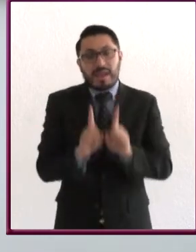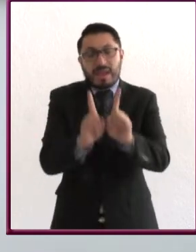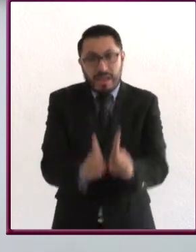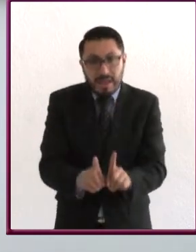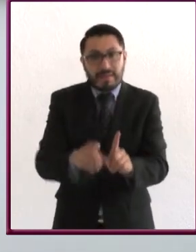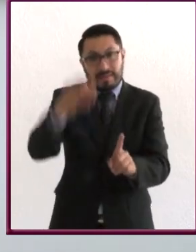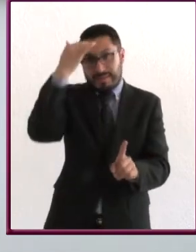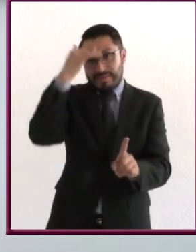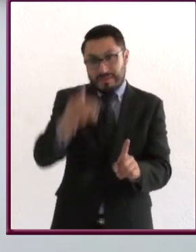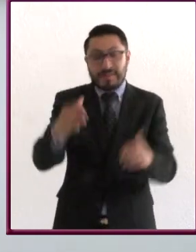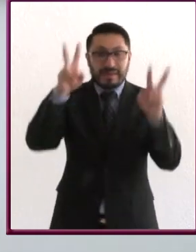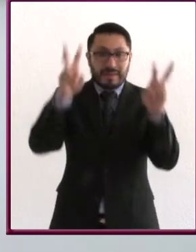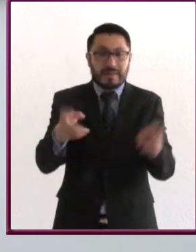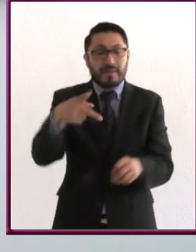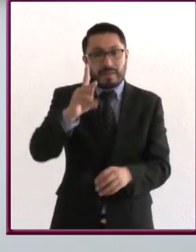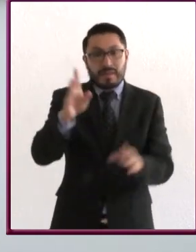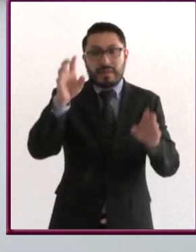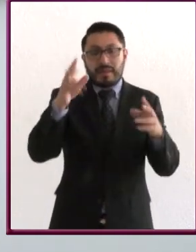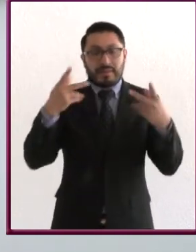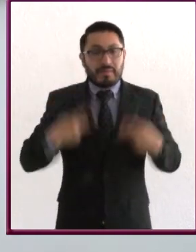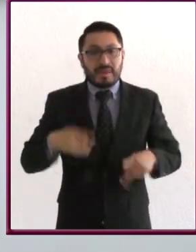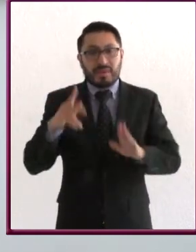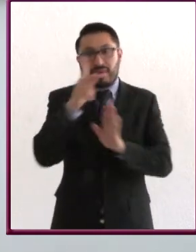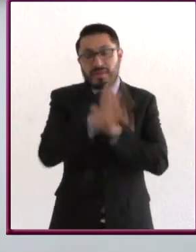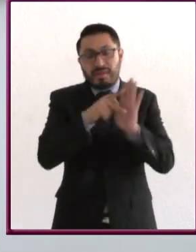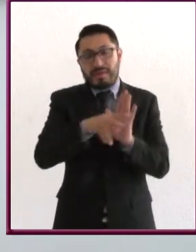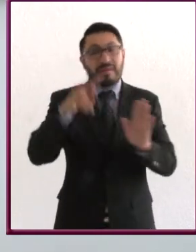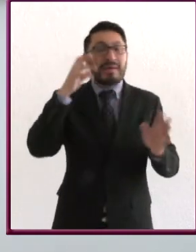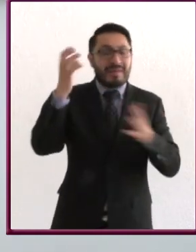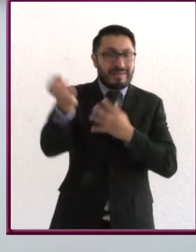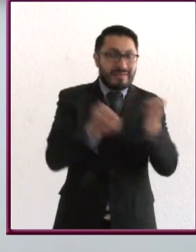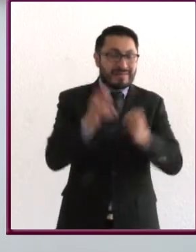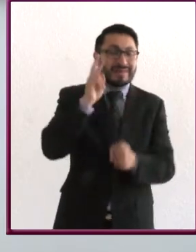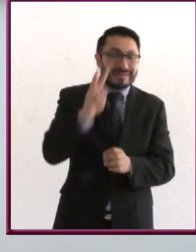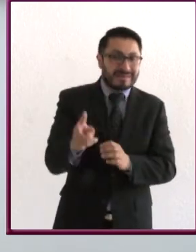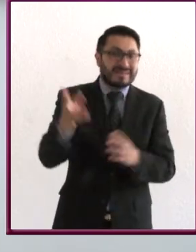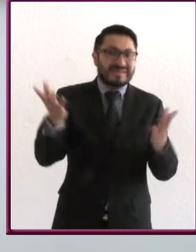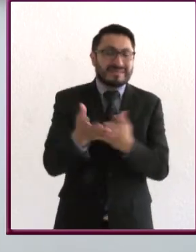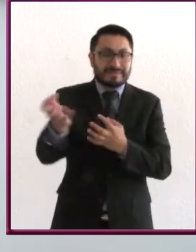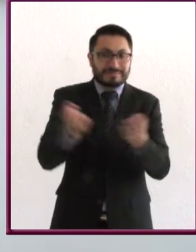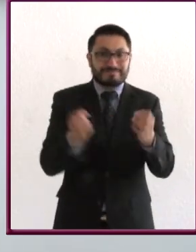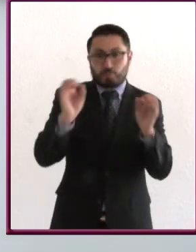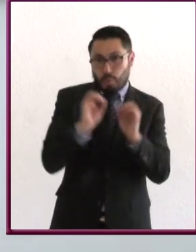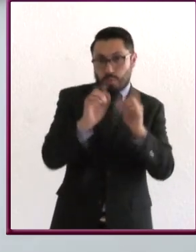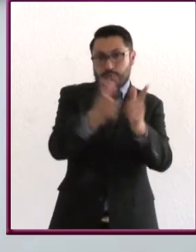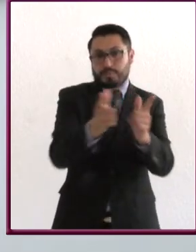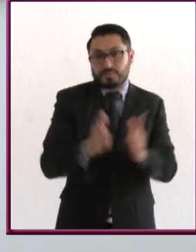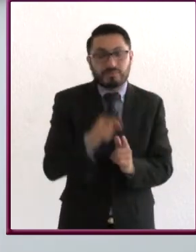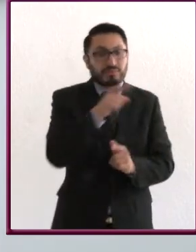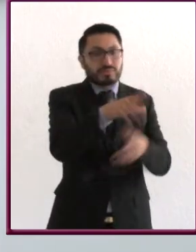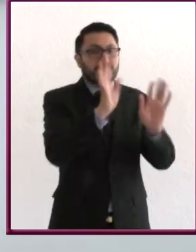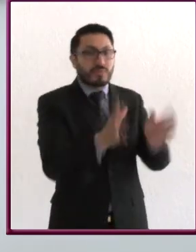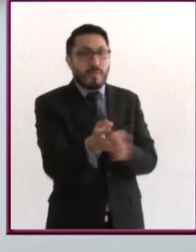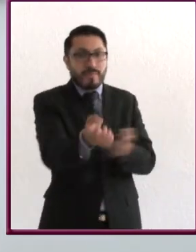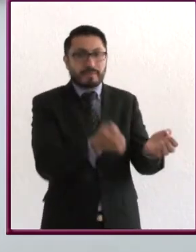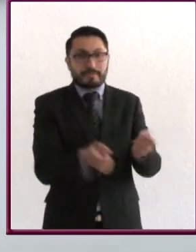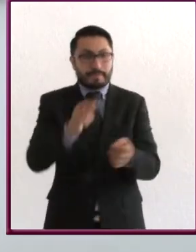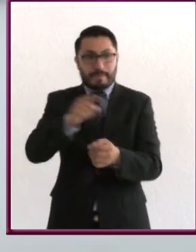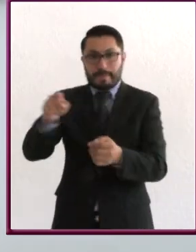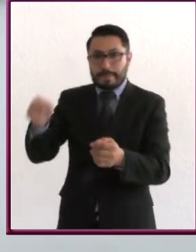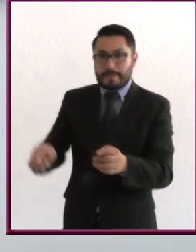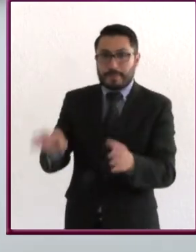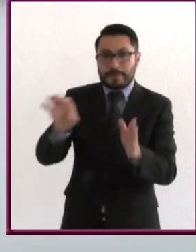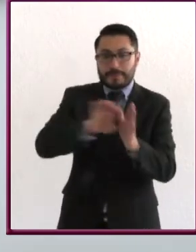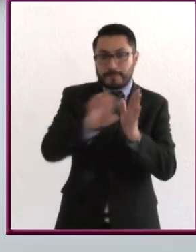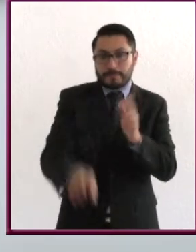a lo mejor hay personas que lo hacen por video o darse seguimientos, ¿no? A lo mejor en un grupo, tú ya hiciste tu ejercicio, porque cuando lo